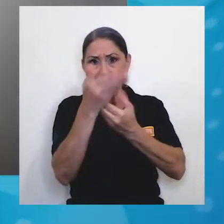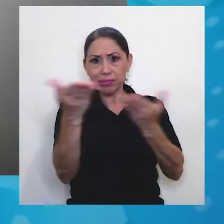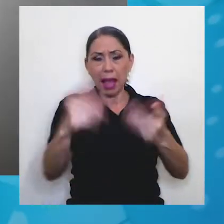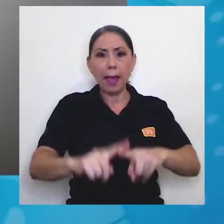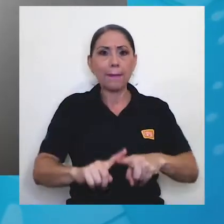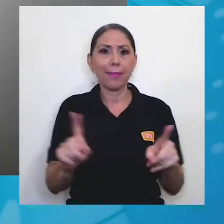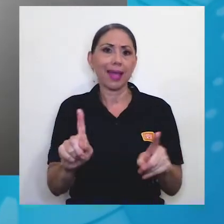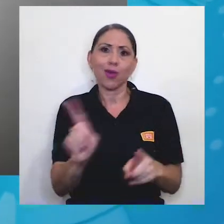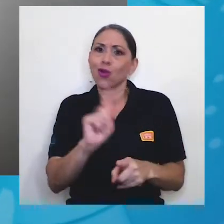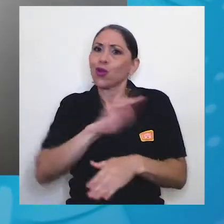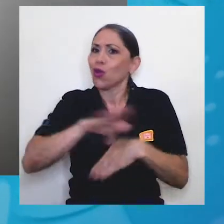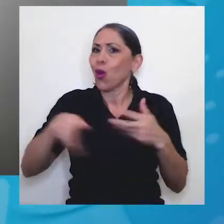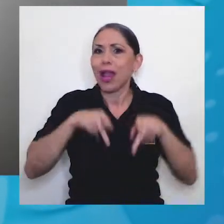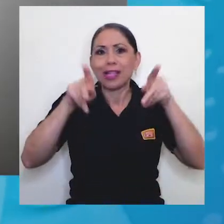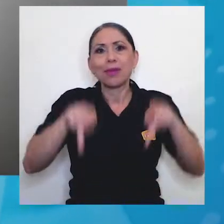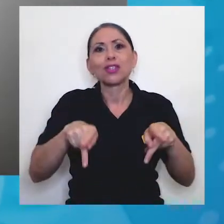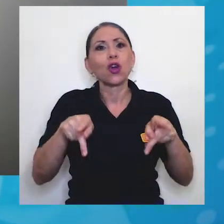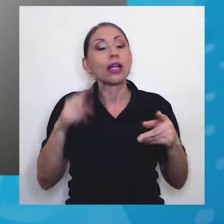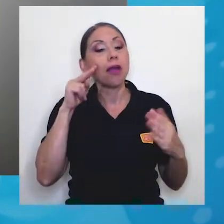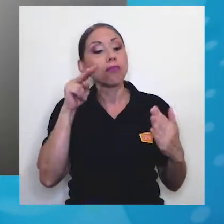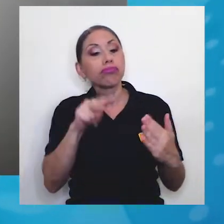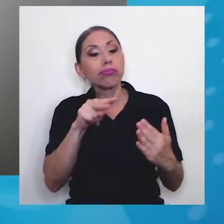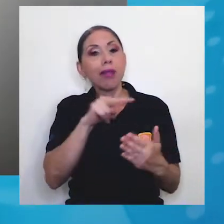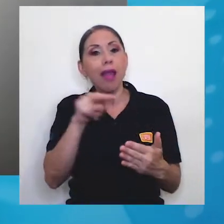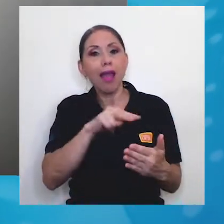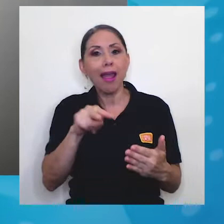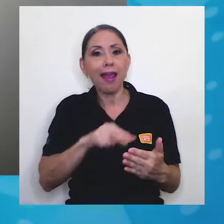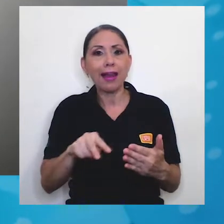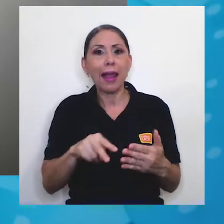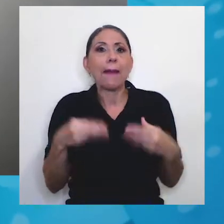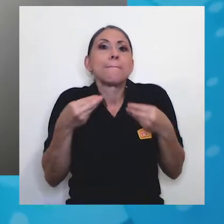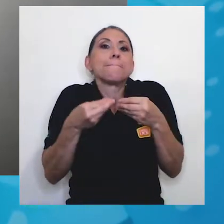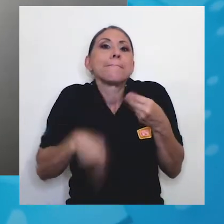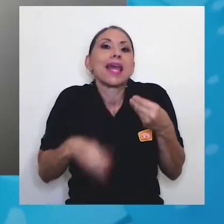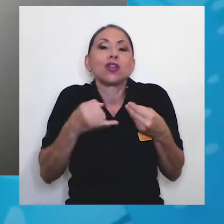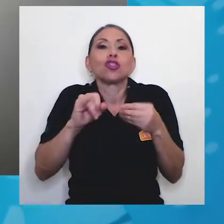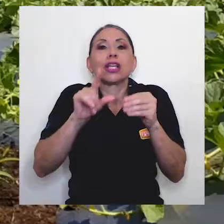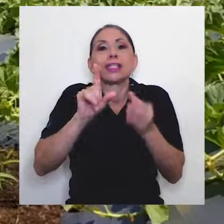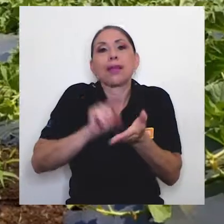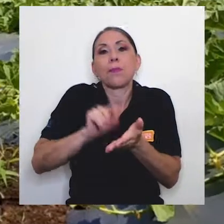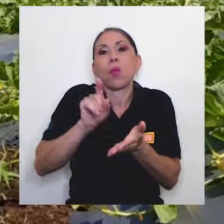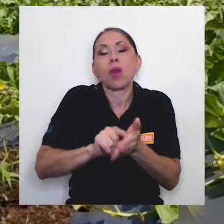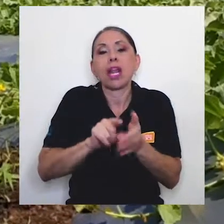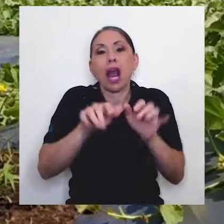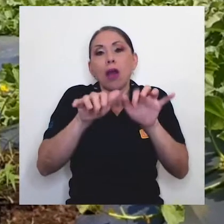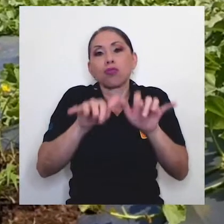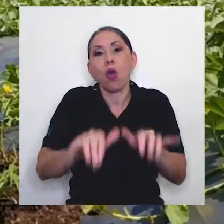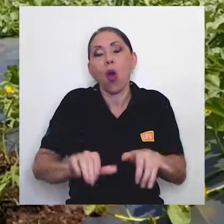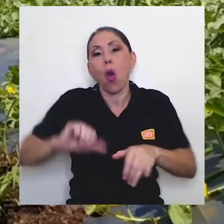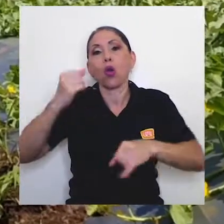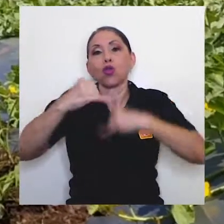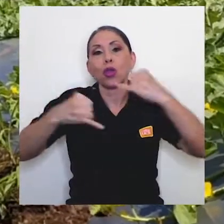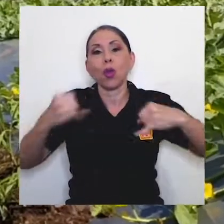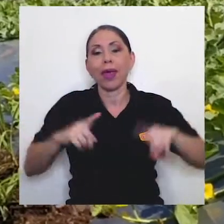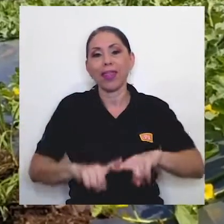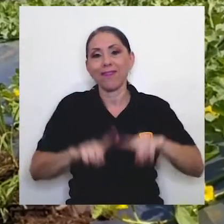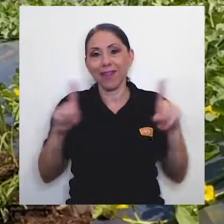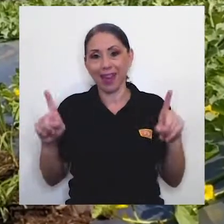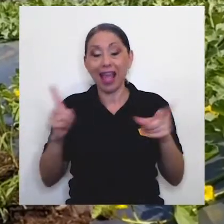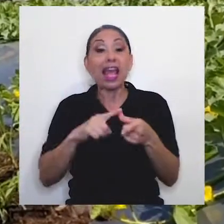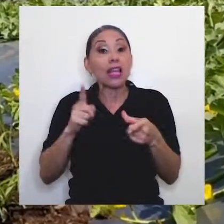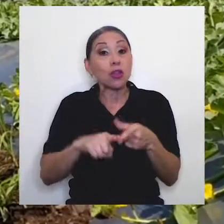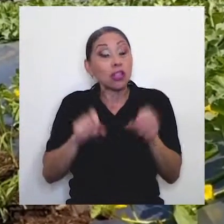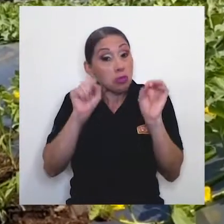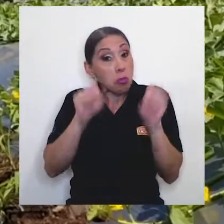Pero no todo el mundo lee un artículo científico y menos si lo estás publicando en otro idioma. Entonces hay maneras también de dar a